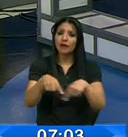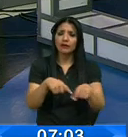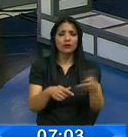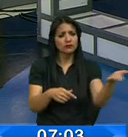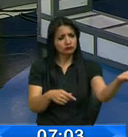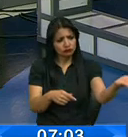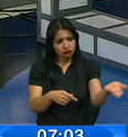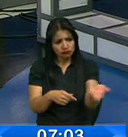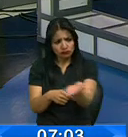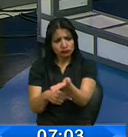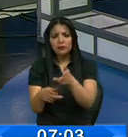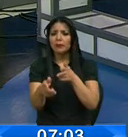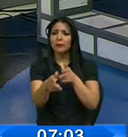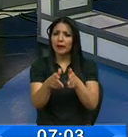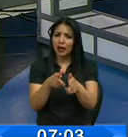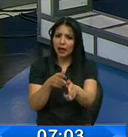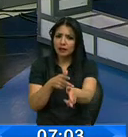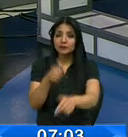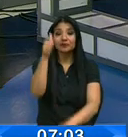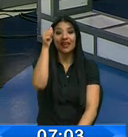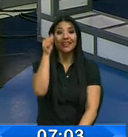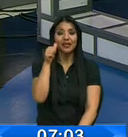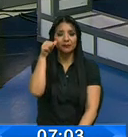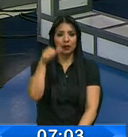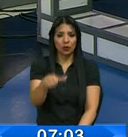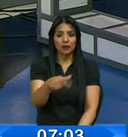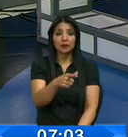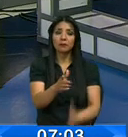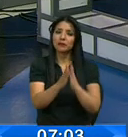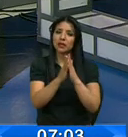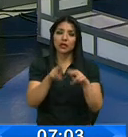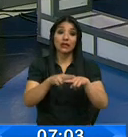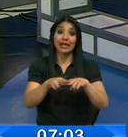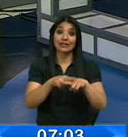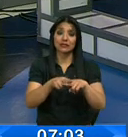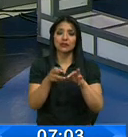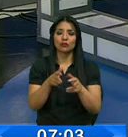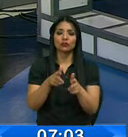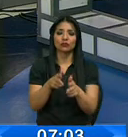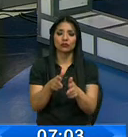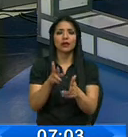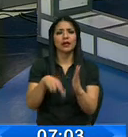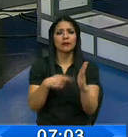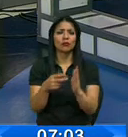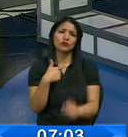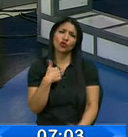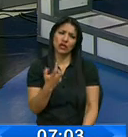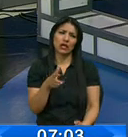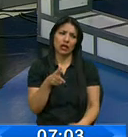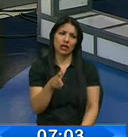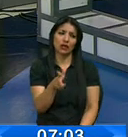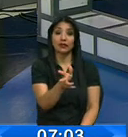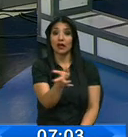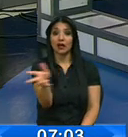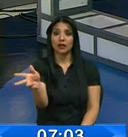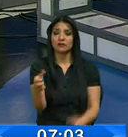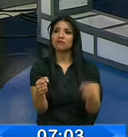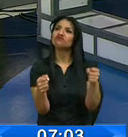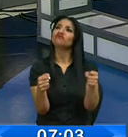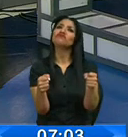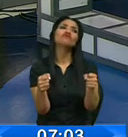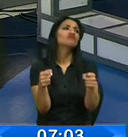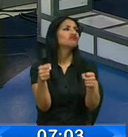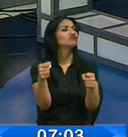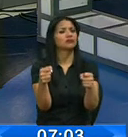paso el que esté pidiendo, ayer yo recuerdo que le pedí a un señor taxista, estaba en la República del Salvador, le digo, permítame pasar, voy a la derecha, ¿no? Y me